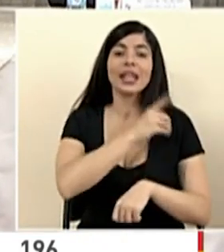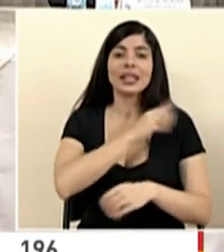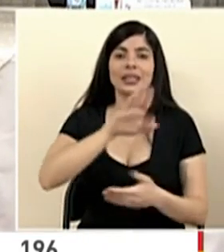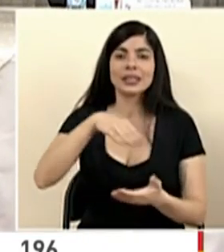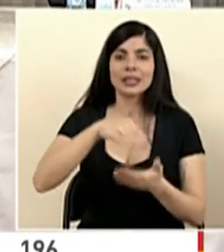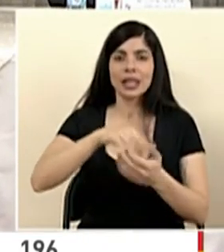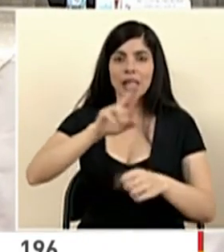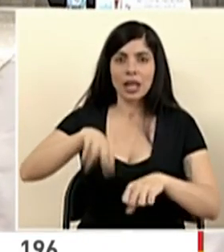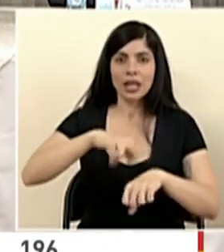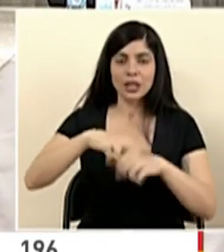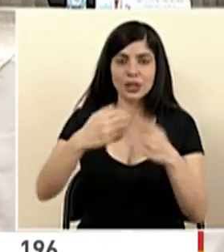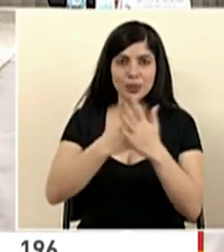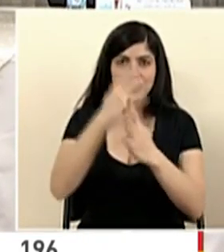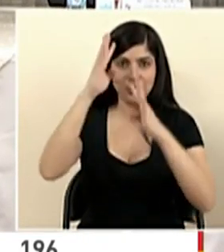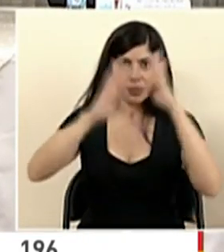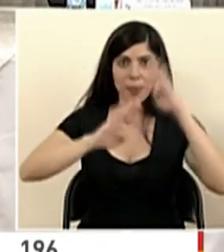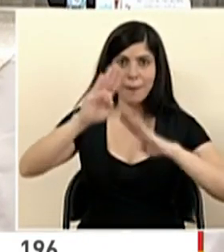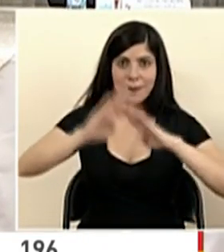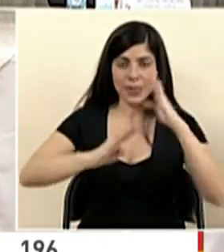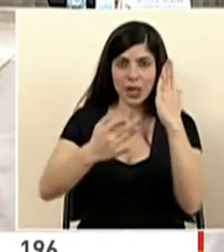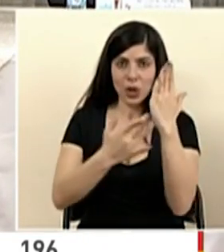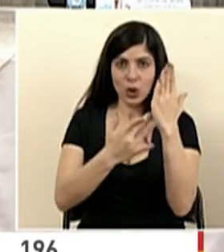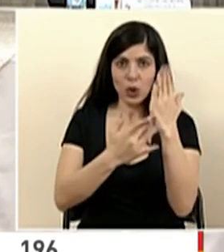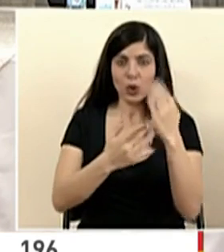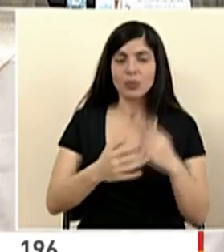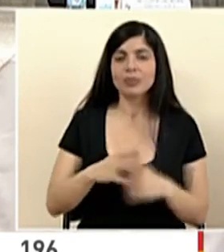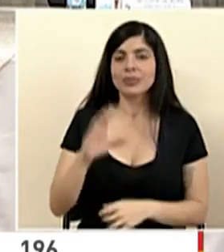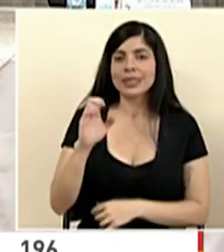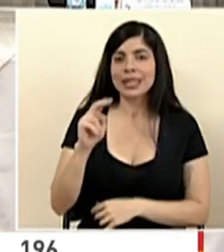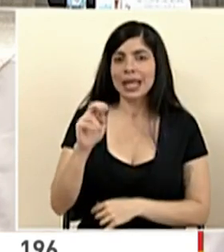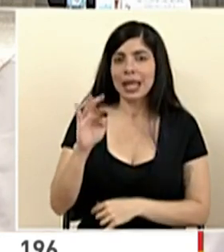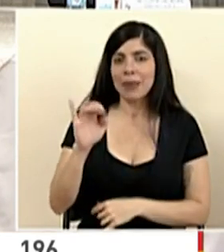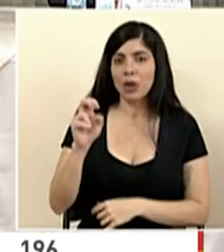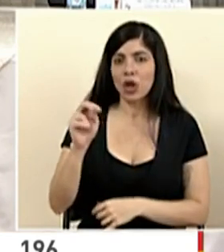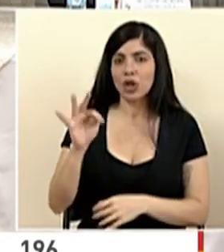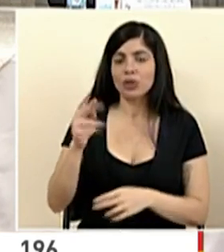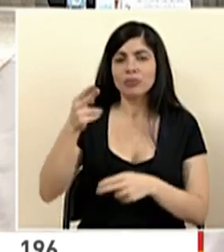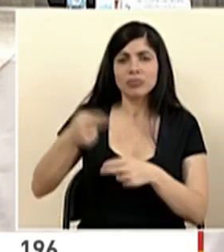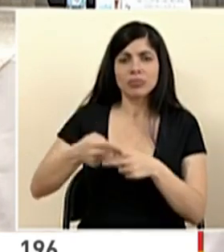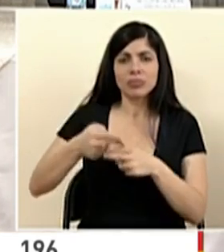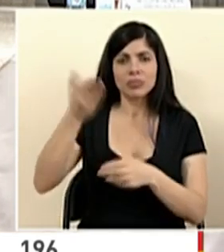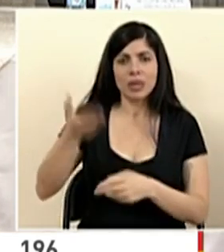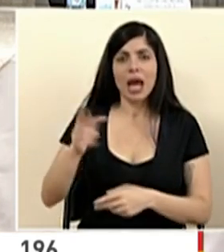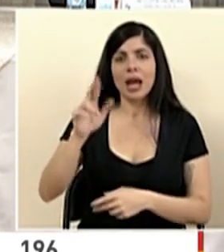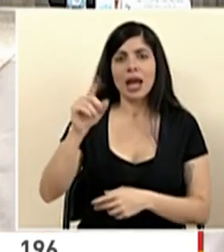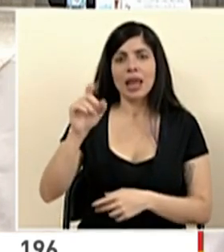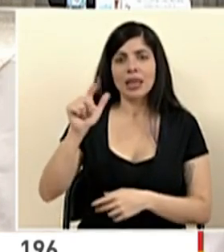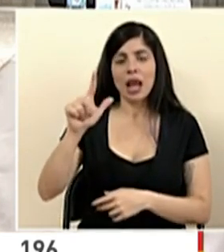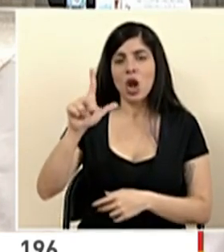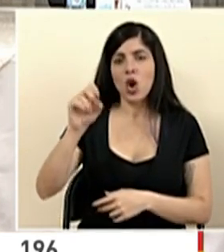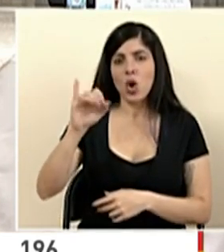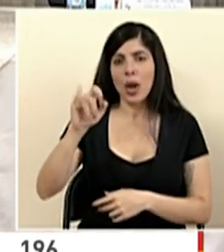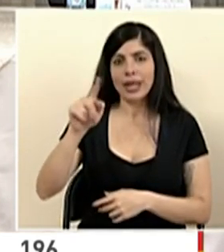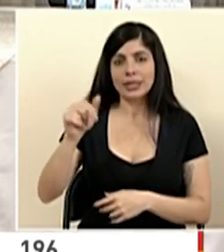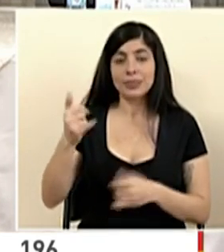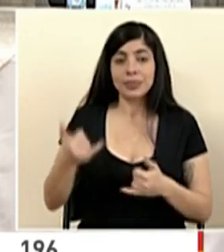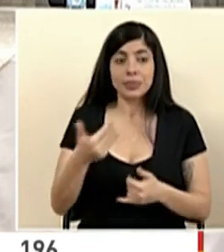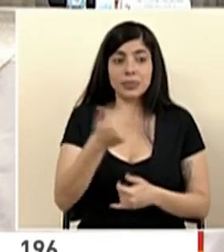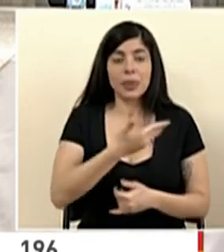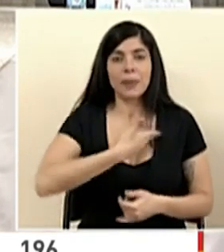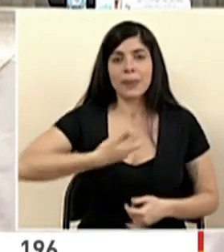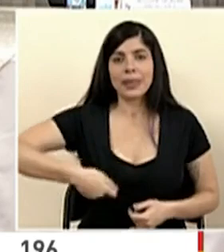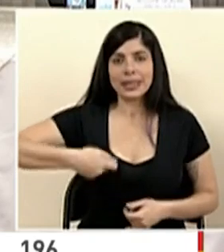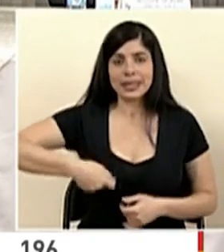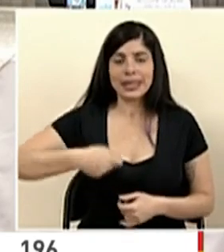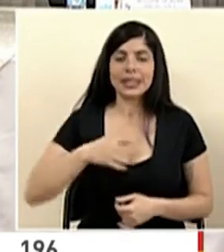del Centro Nacional de Innovaciones Biotecnológicas, Cenebiot. Don Randall Loaiza, escucharemos el mensaje del señor Presidente de la República, don Carlos